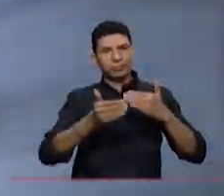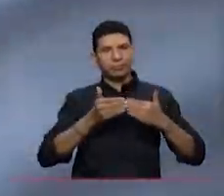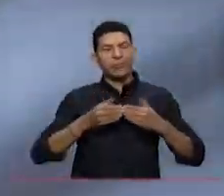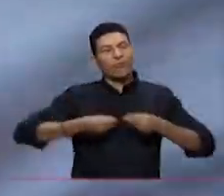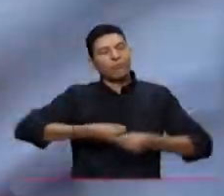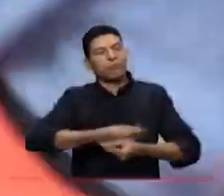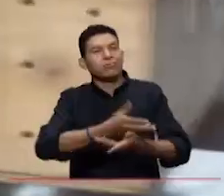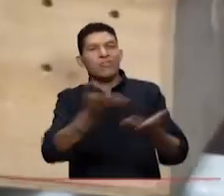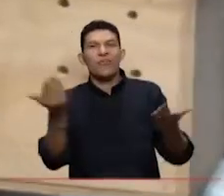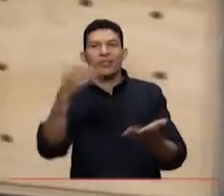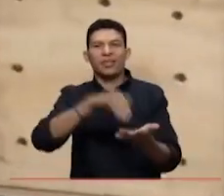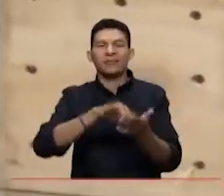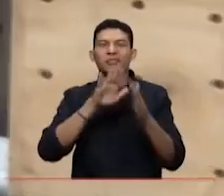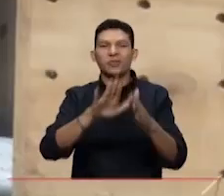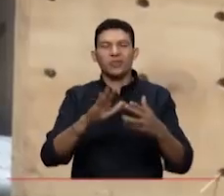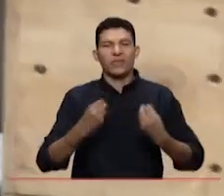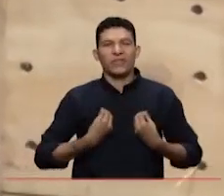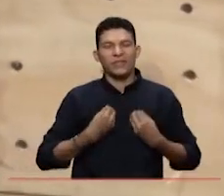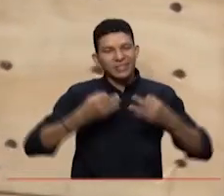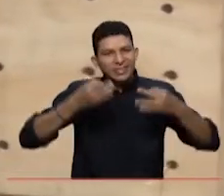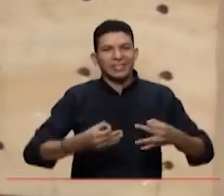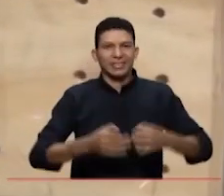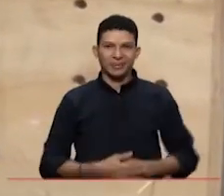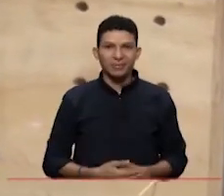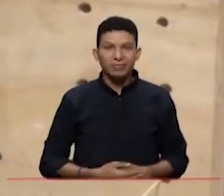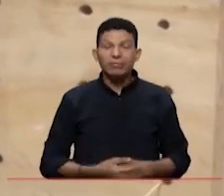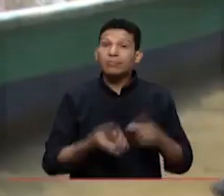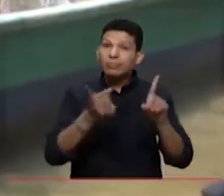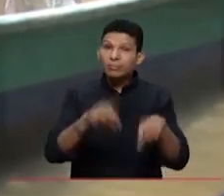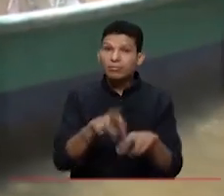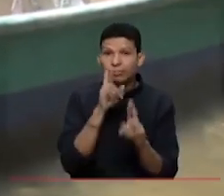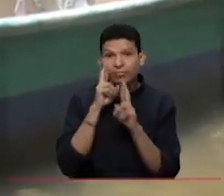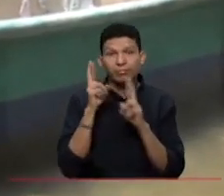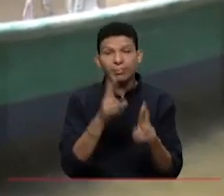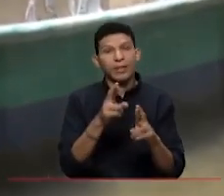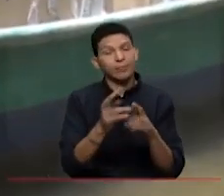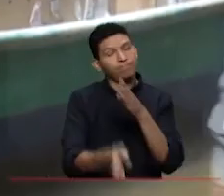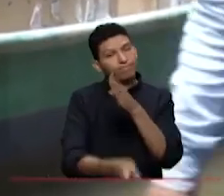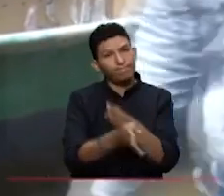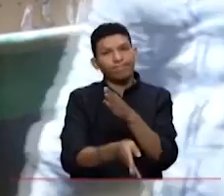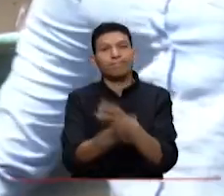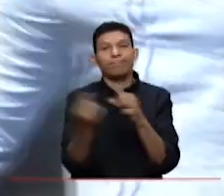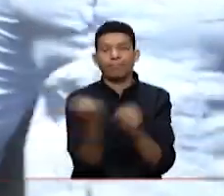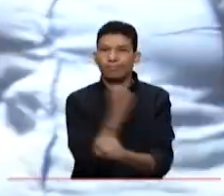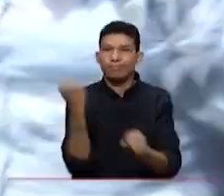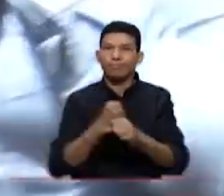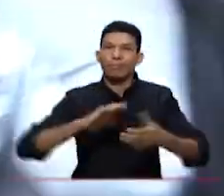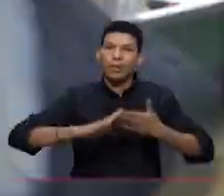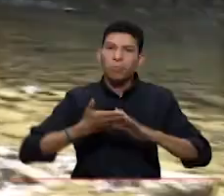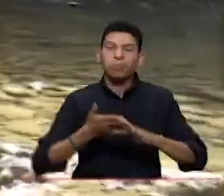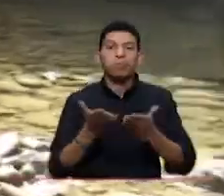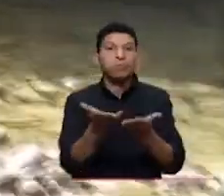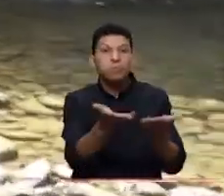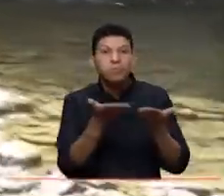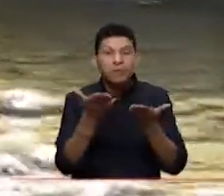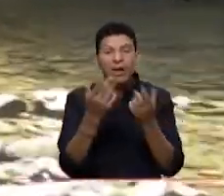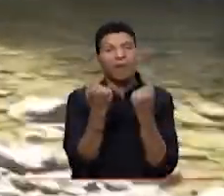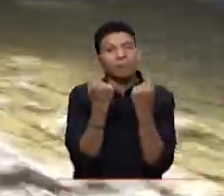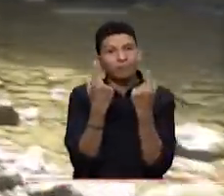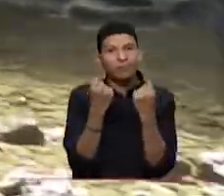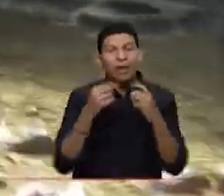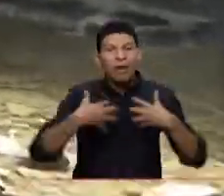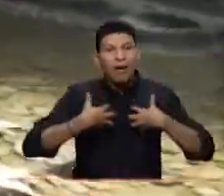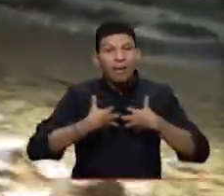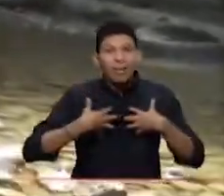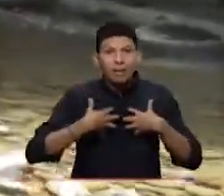retornando las especies a su hábitat, pero también se reconoce que hay que seguir trabajando con las comunidades para que entiendan que los